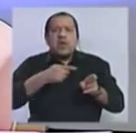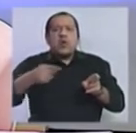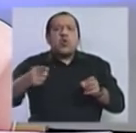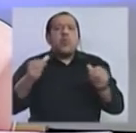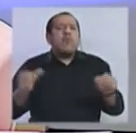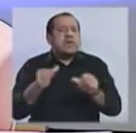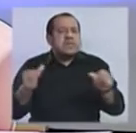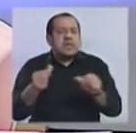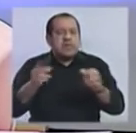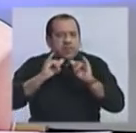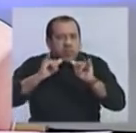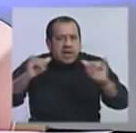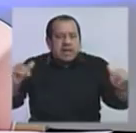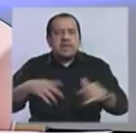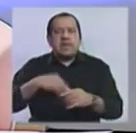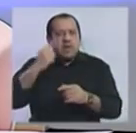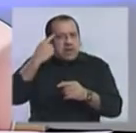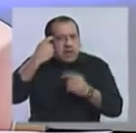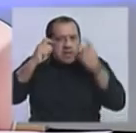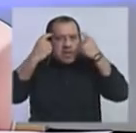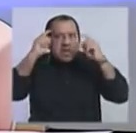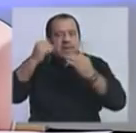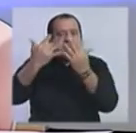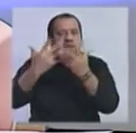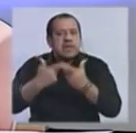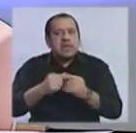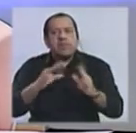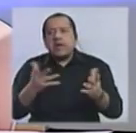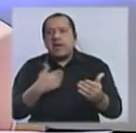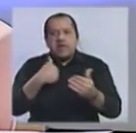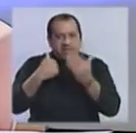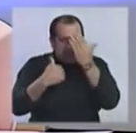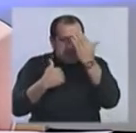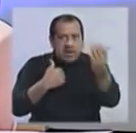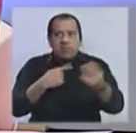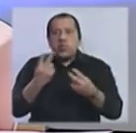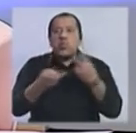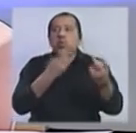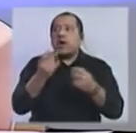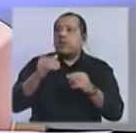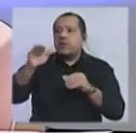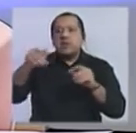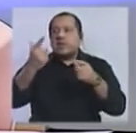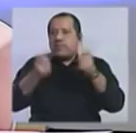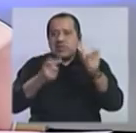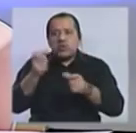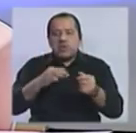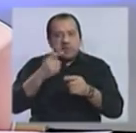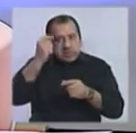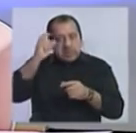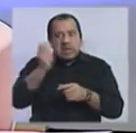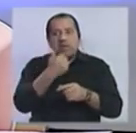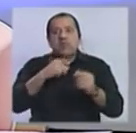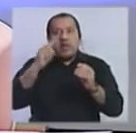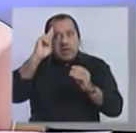lo que hay que salir a buscar, por ejemplo, para el Frente Amplio en esa diferencia que siempre se da entre Montevideo y el voto en el